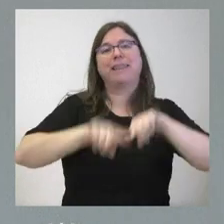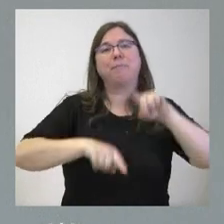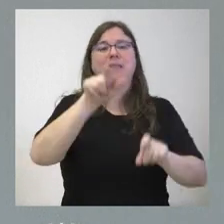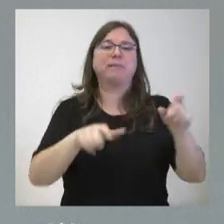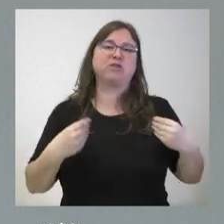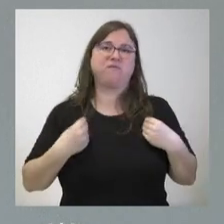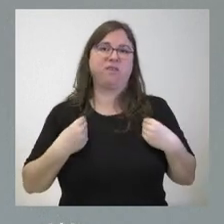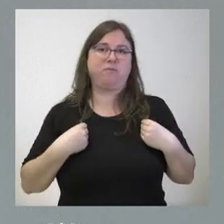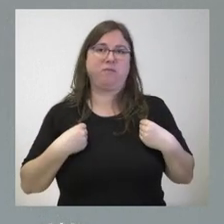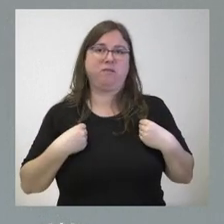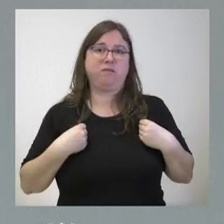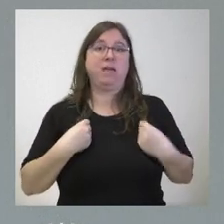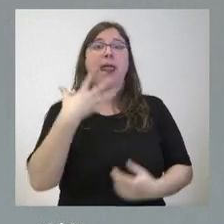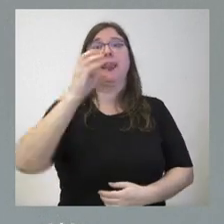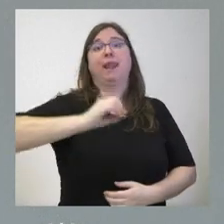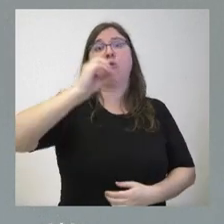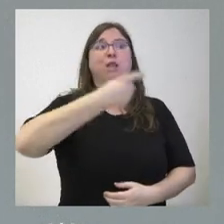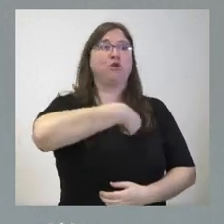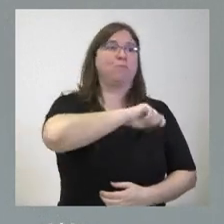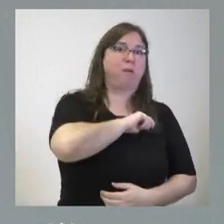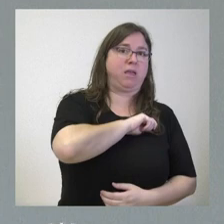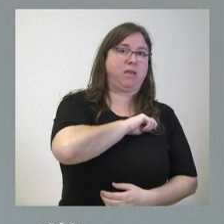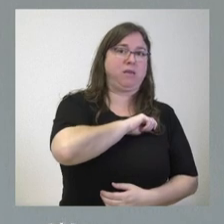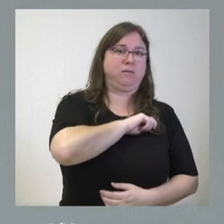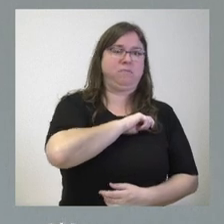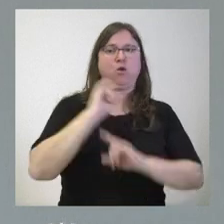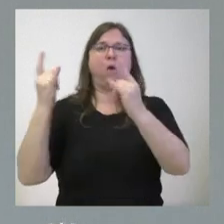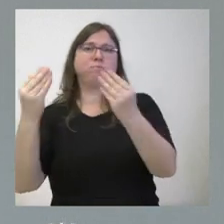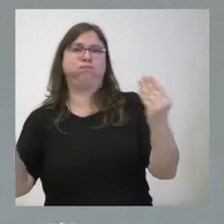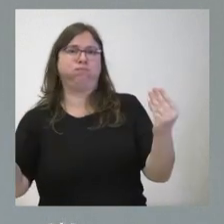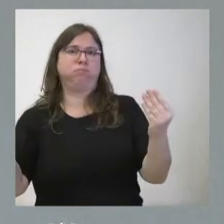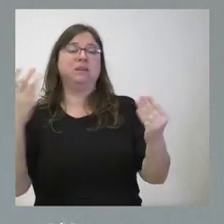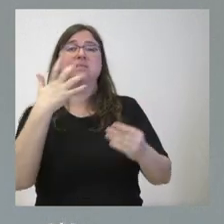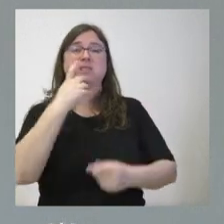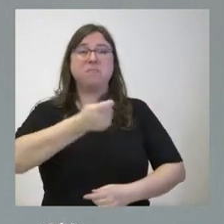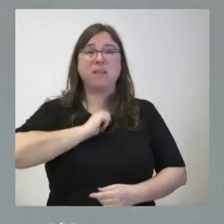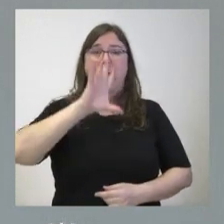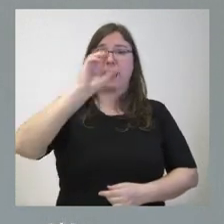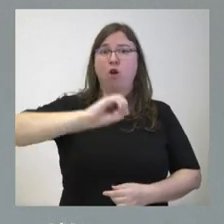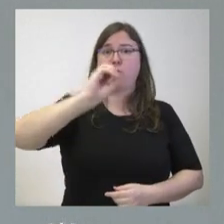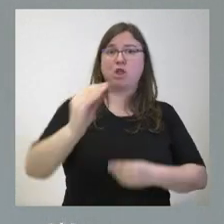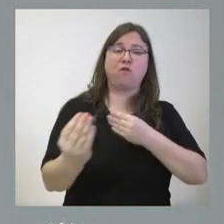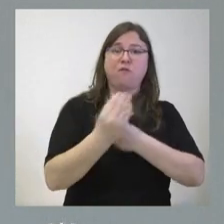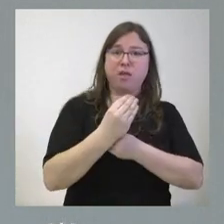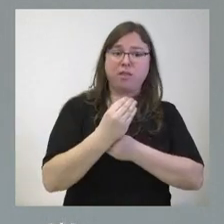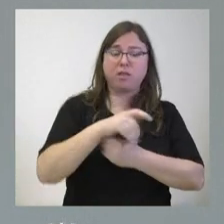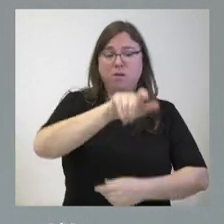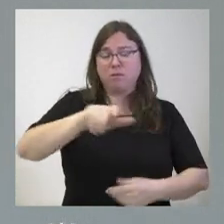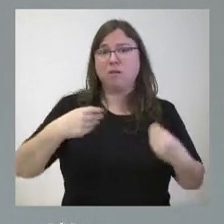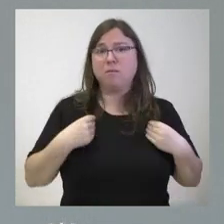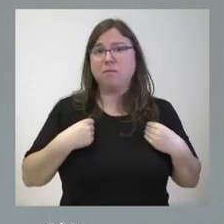tenemos el 5% de la población de España. No puede ser que si lo que se nos asigna es el 5% de la financiación que nuestra población